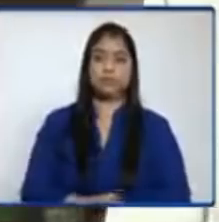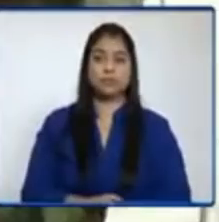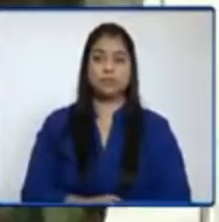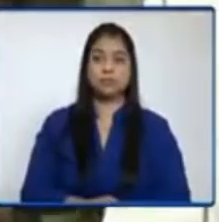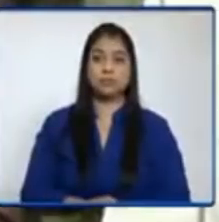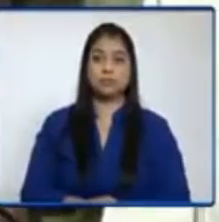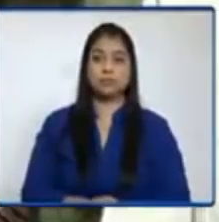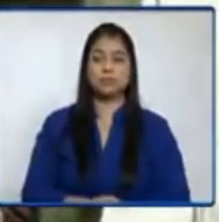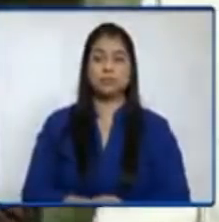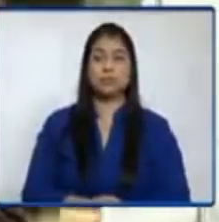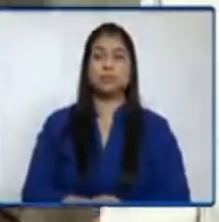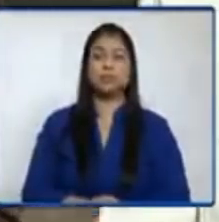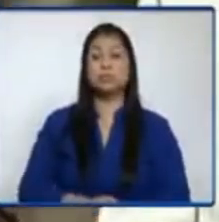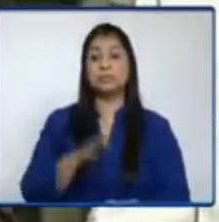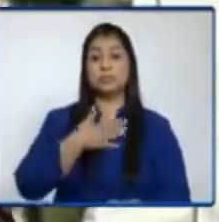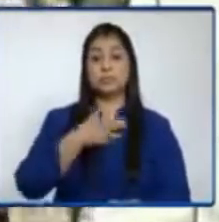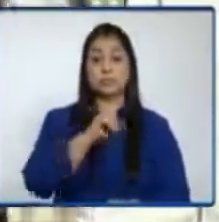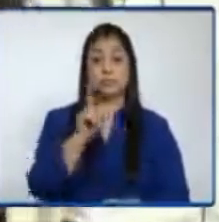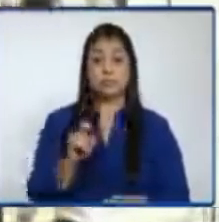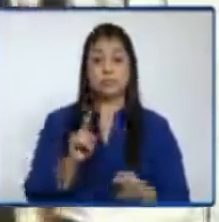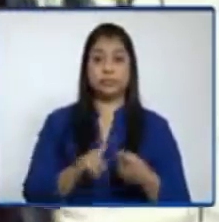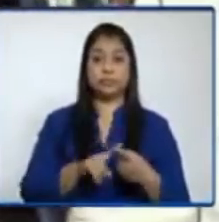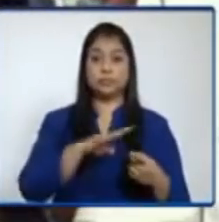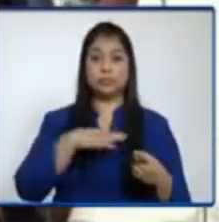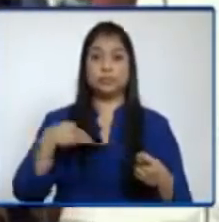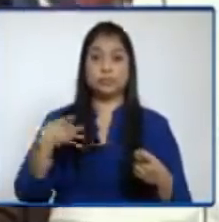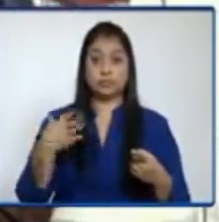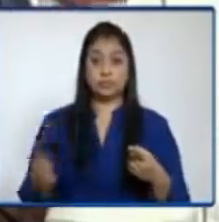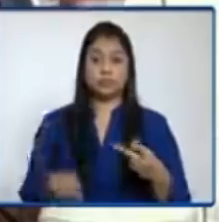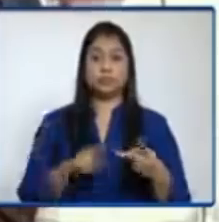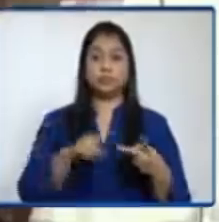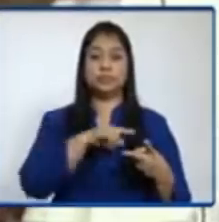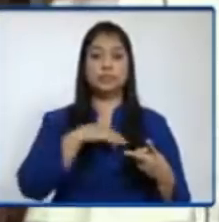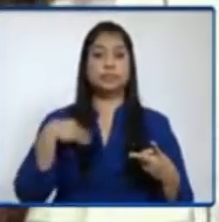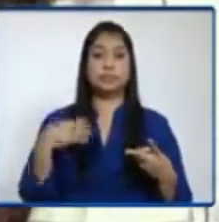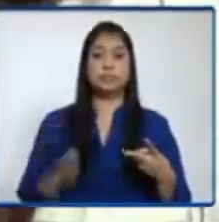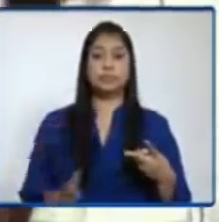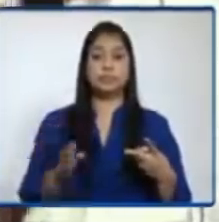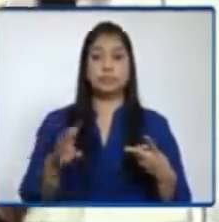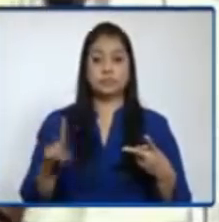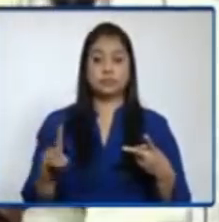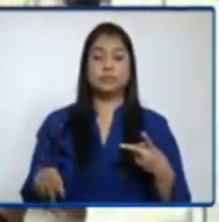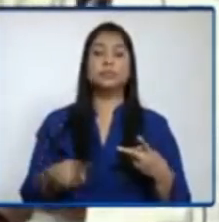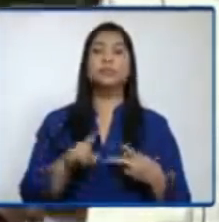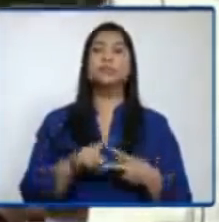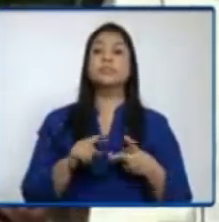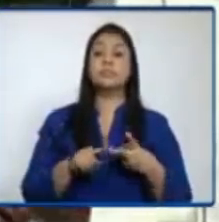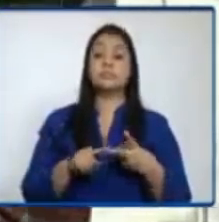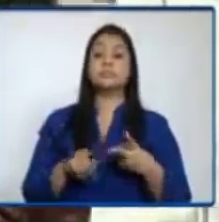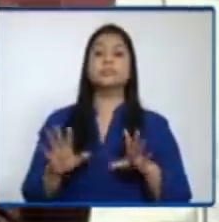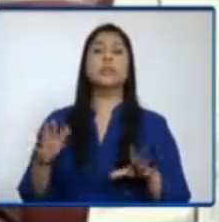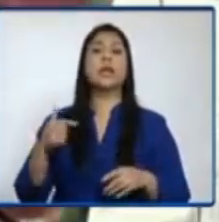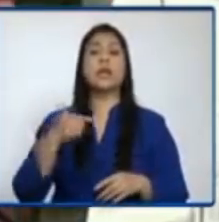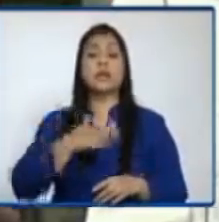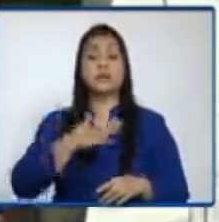Buenos días, ministros. Mis preguntas son para la Ministra de Salud y para la Ministra de Educación. Ministra de Salud, en